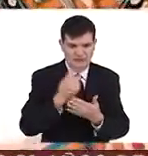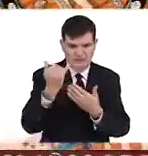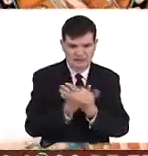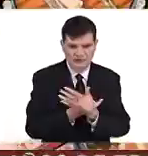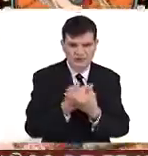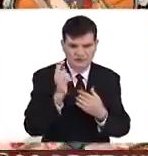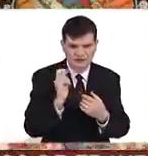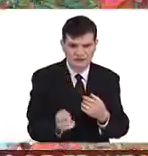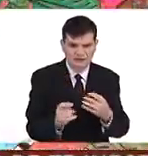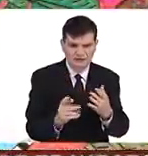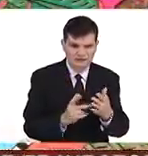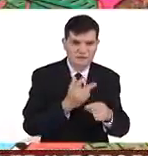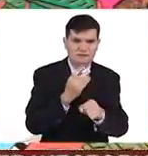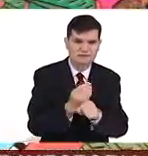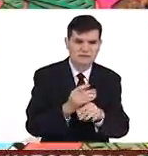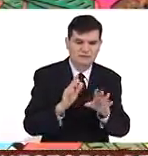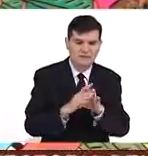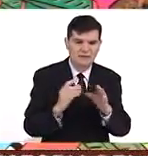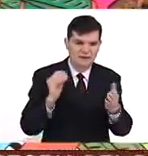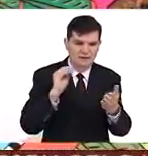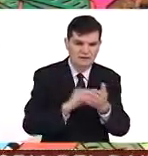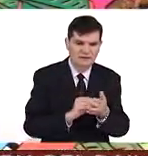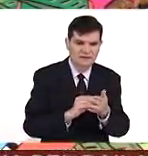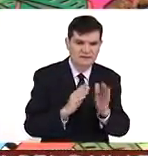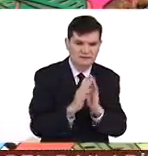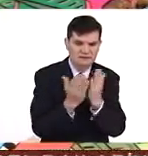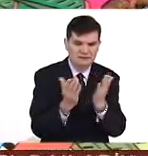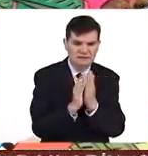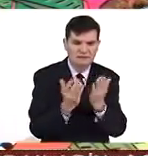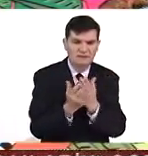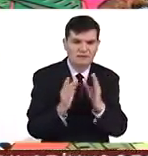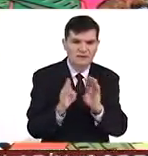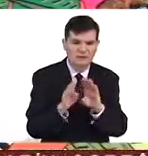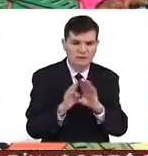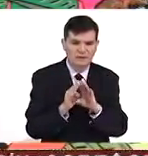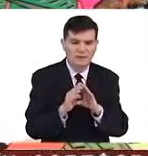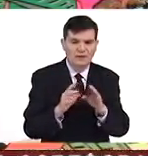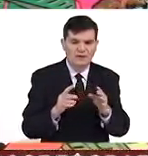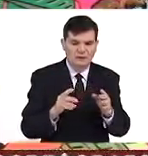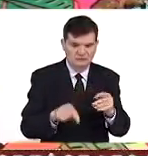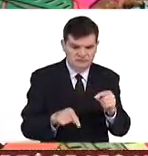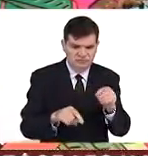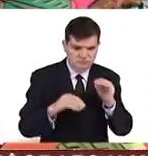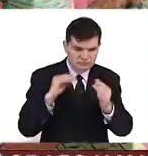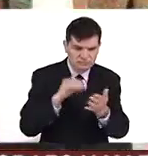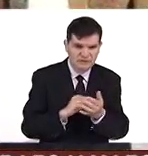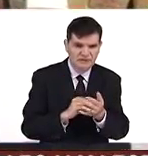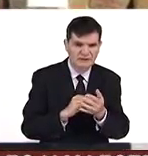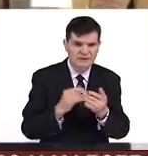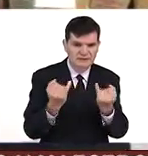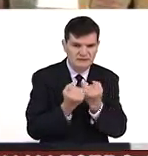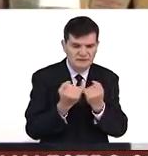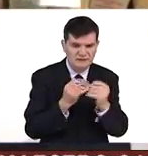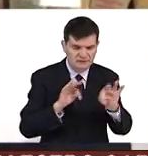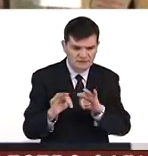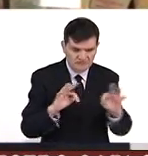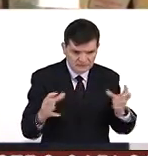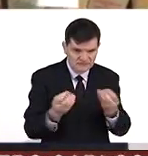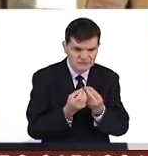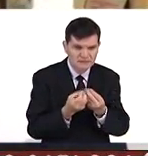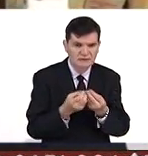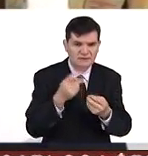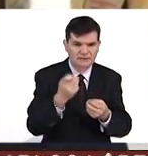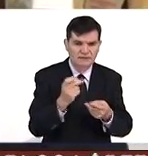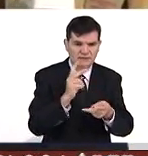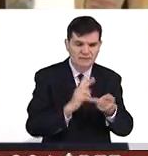estoy repintando el tonal amato, que es el libro de, como el libro de días. Conoculta están trabajando conmigo en publicar